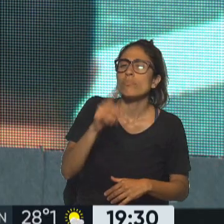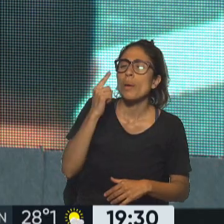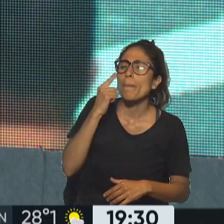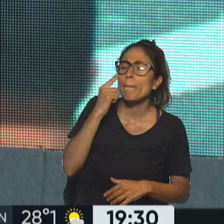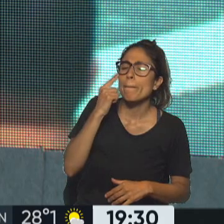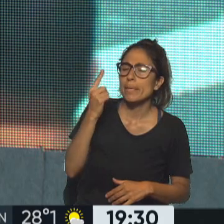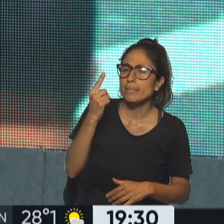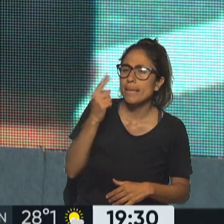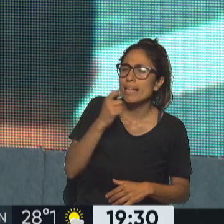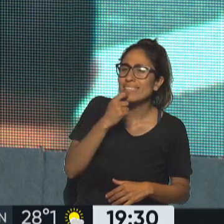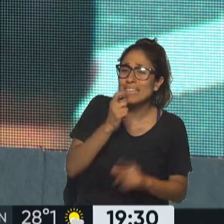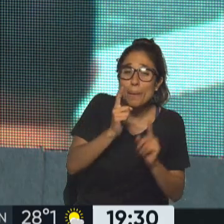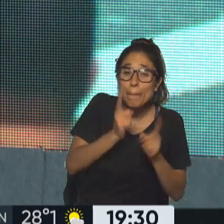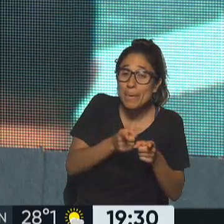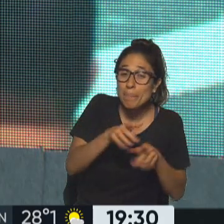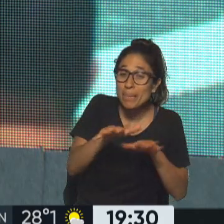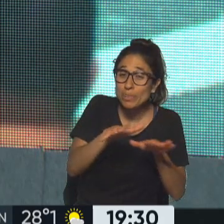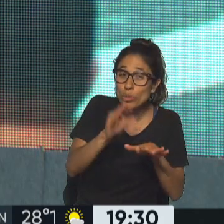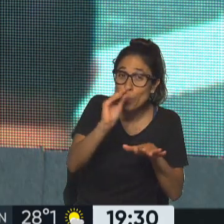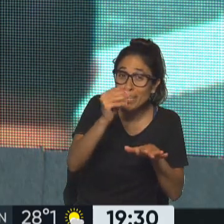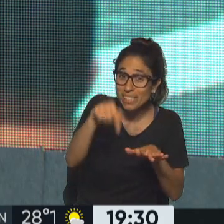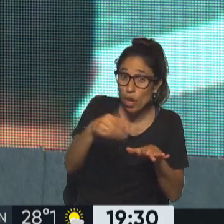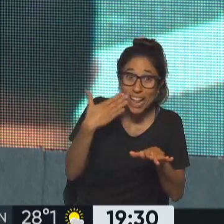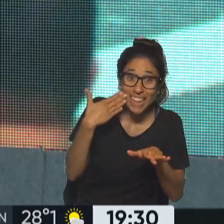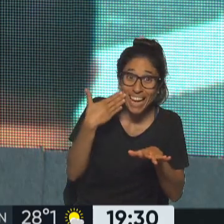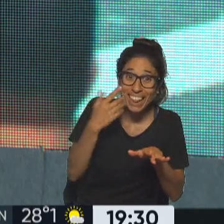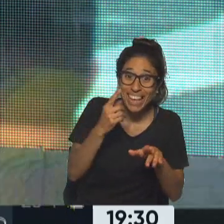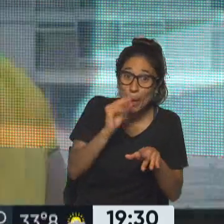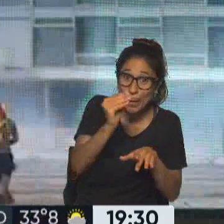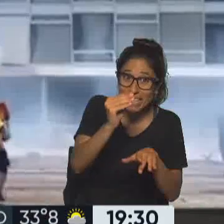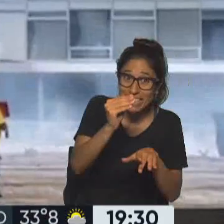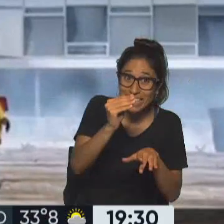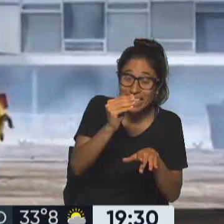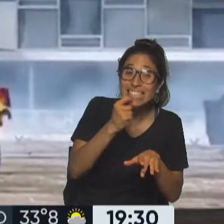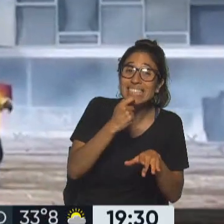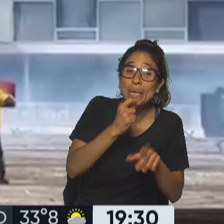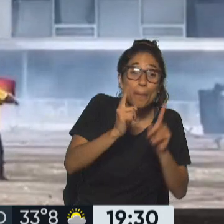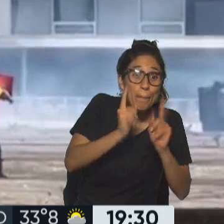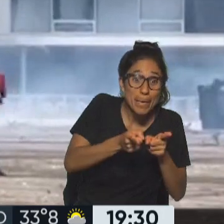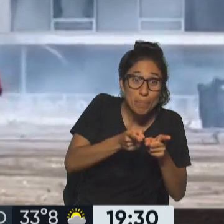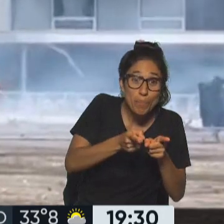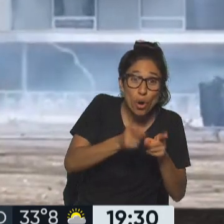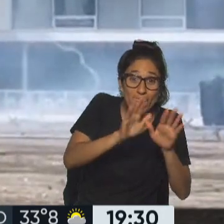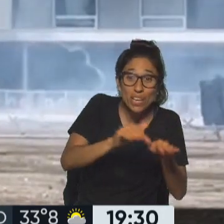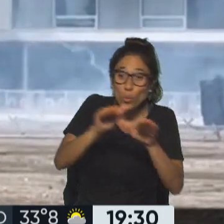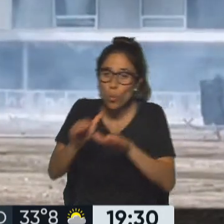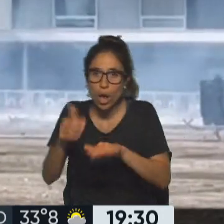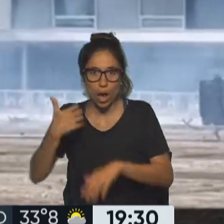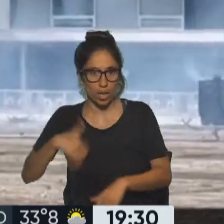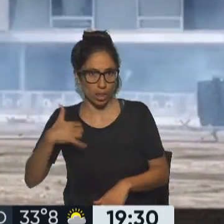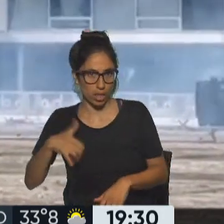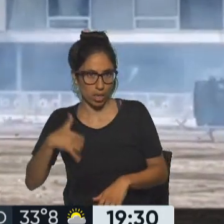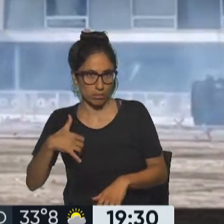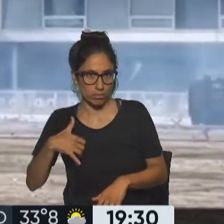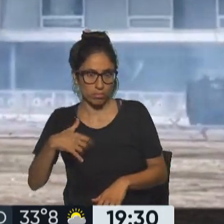cientos de manifestantes en el Congreso de la Nación que entran otros cientos de manifestantes o miles en la Casa de Gobierno y en la sede